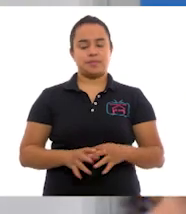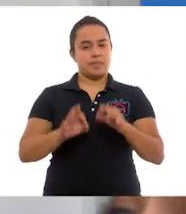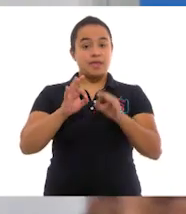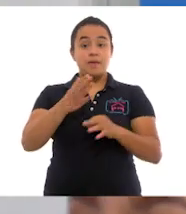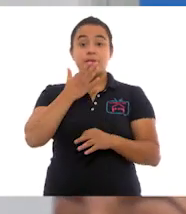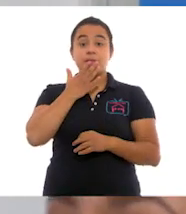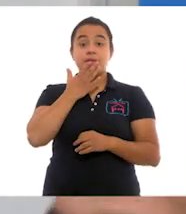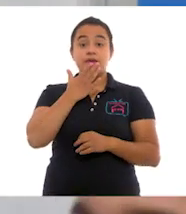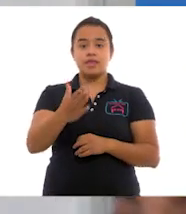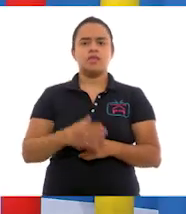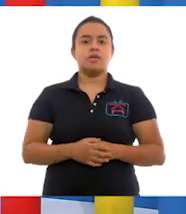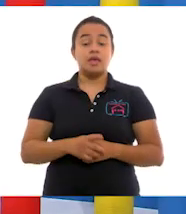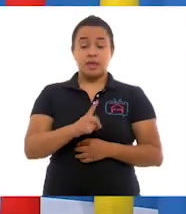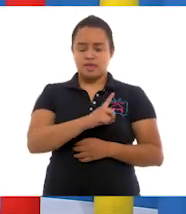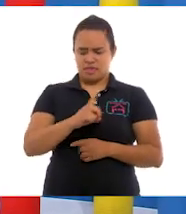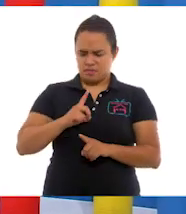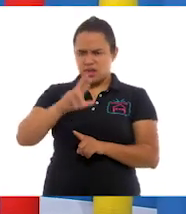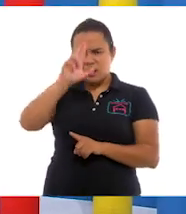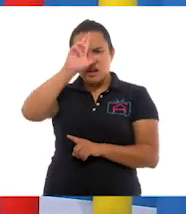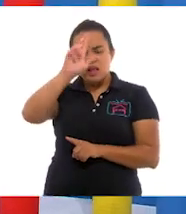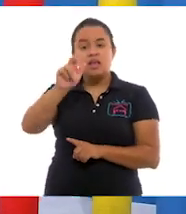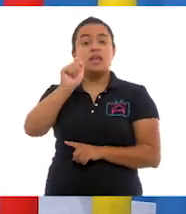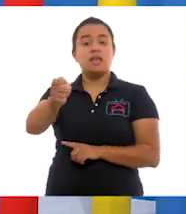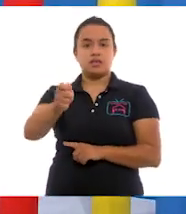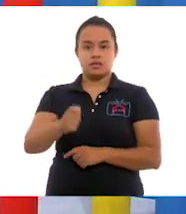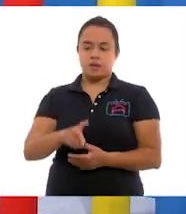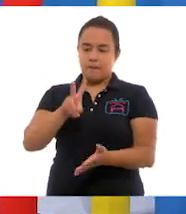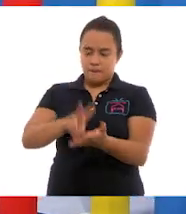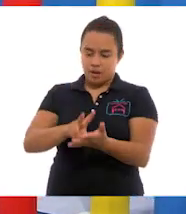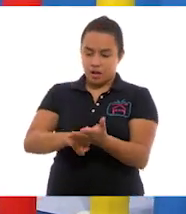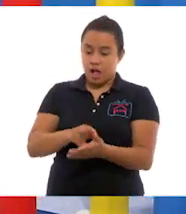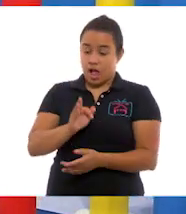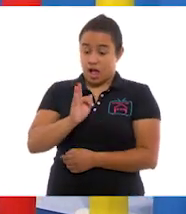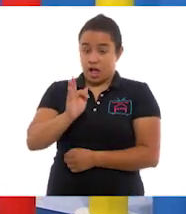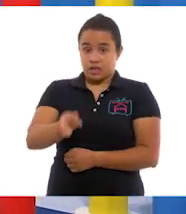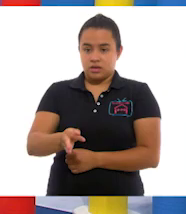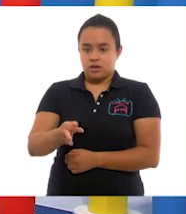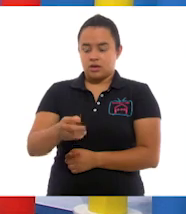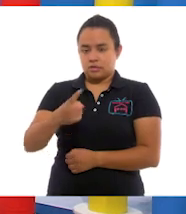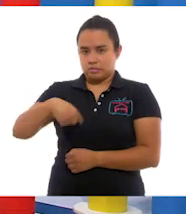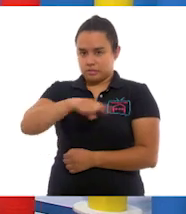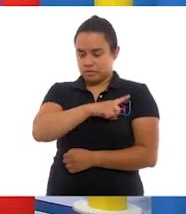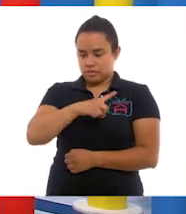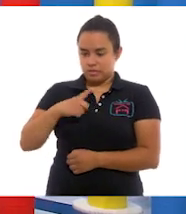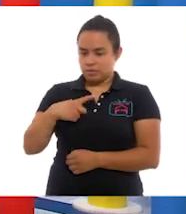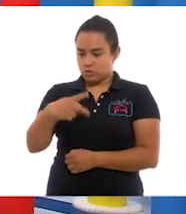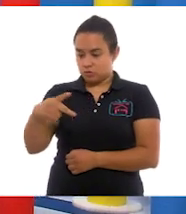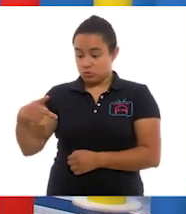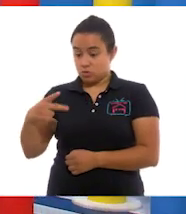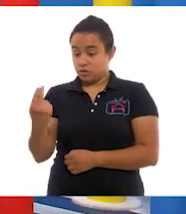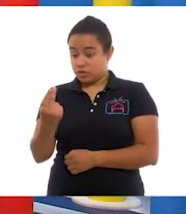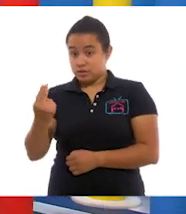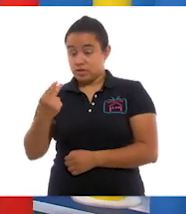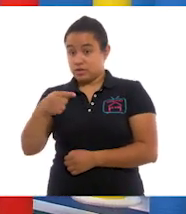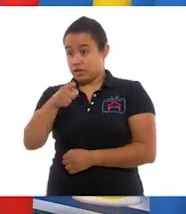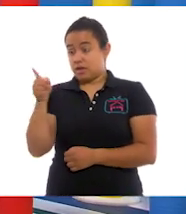Perfecto. El respeto se refiere a valorar, reconocer y tener consideración por las necesidades de otros. Cuando el